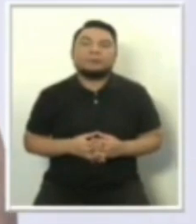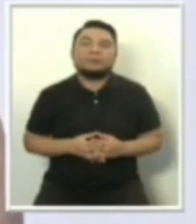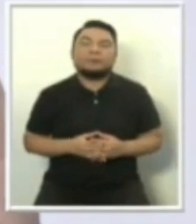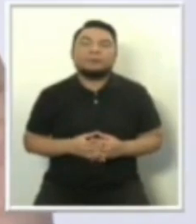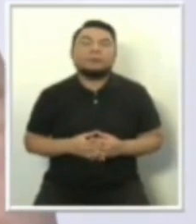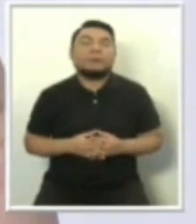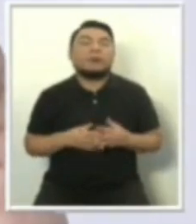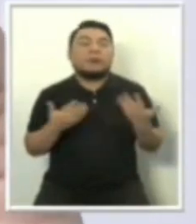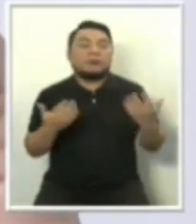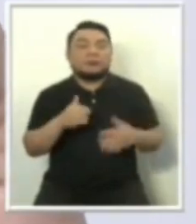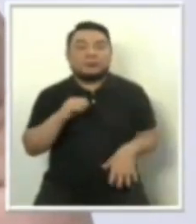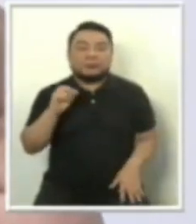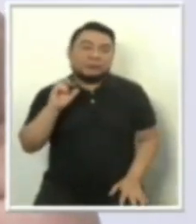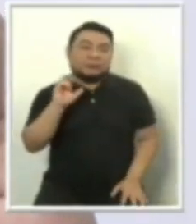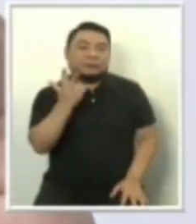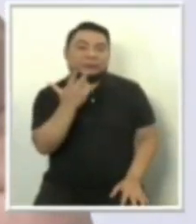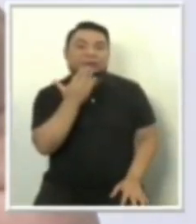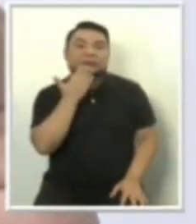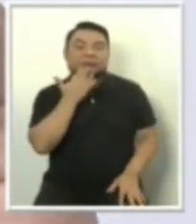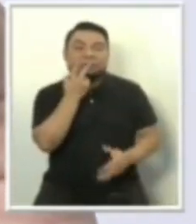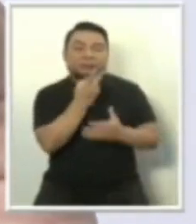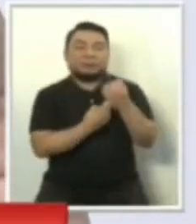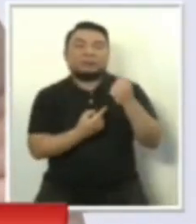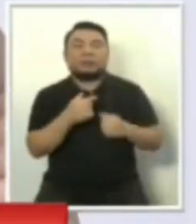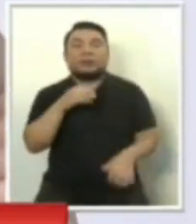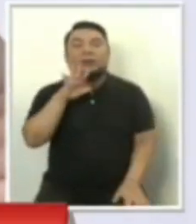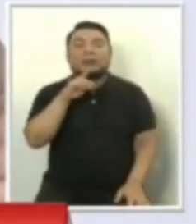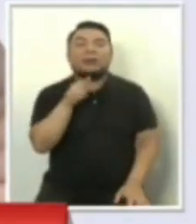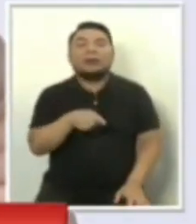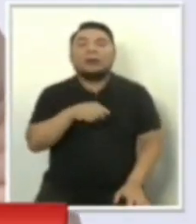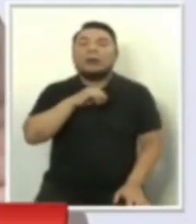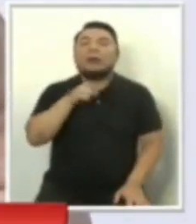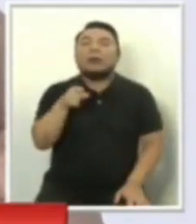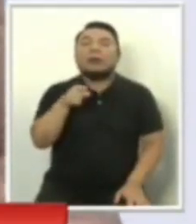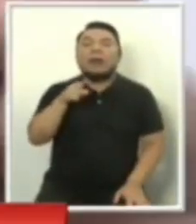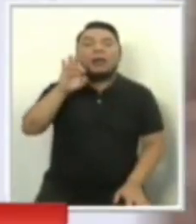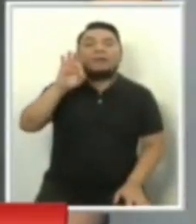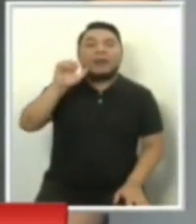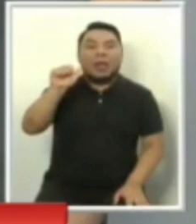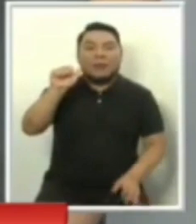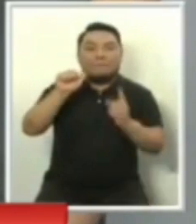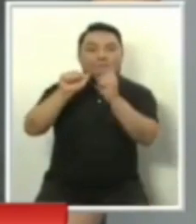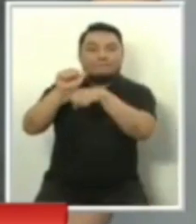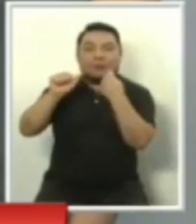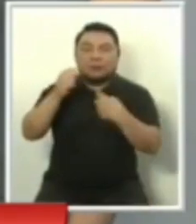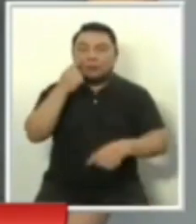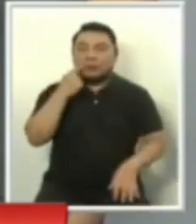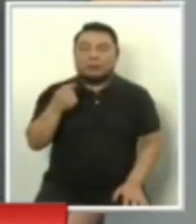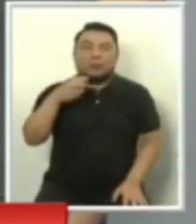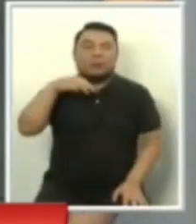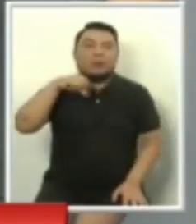La tercera dupla está conformada por Frente Amplio por Justicia, Vida y Libertad. Estamos hablando de Marco Arana.